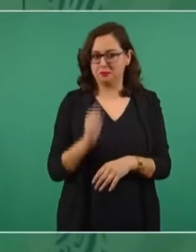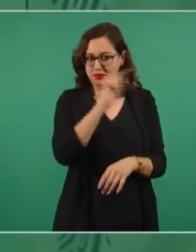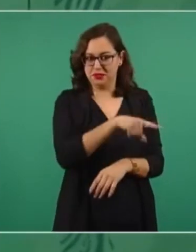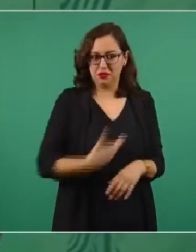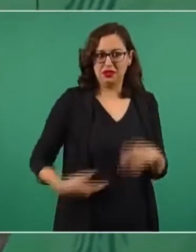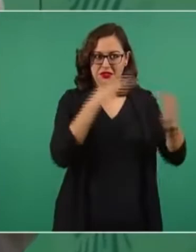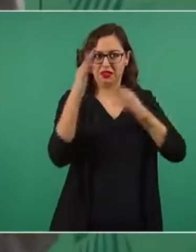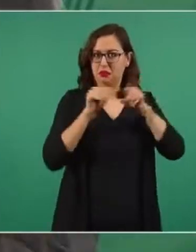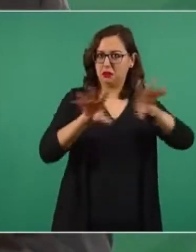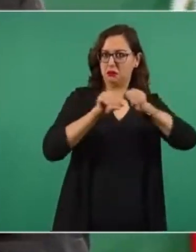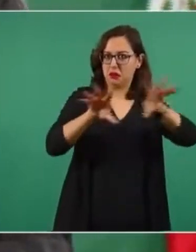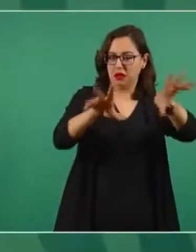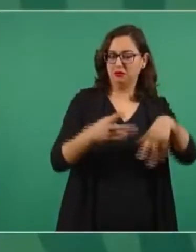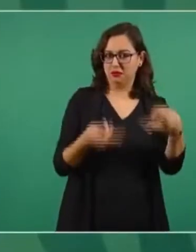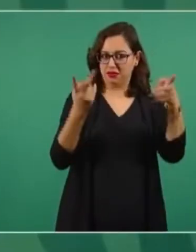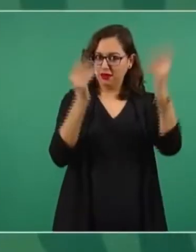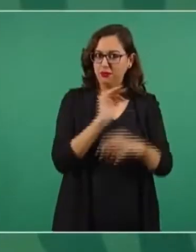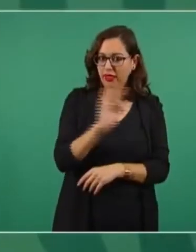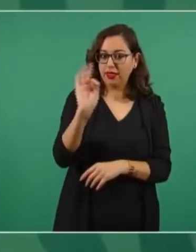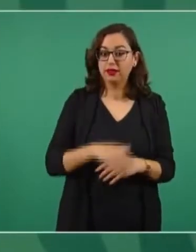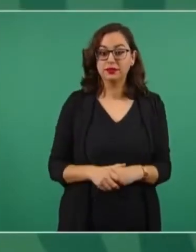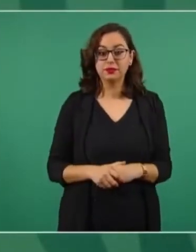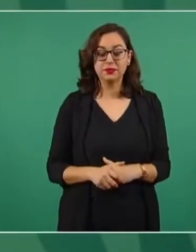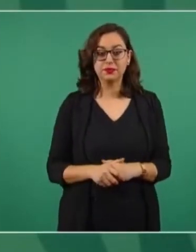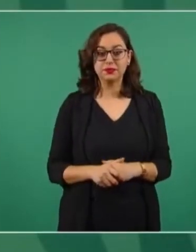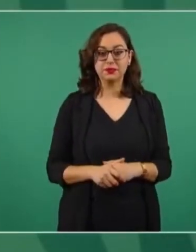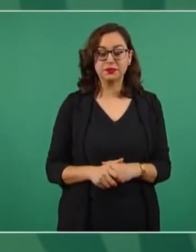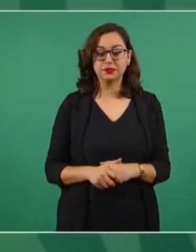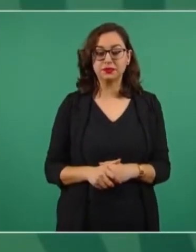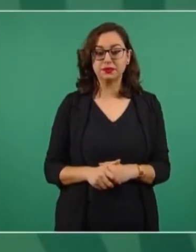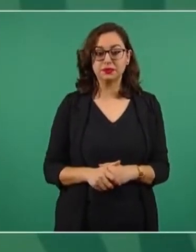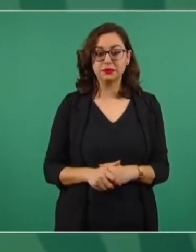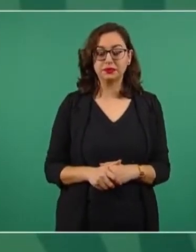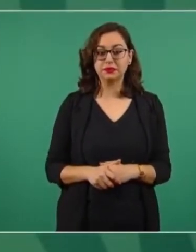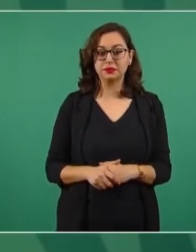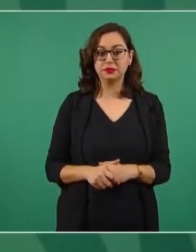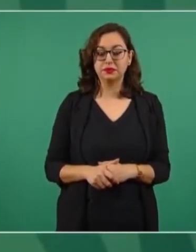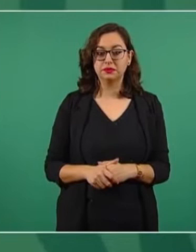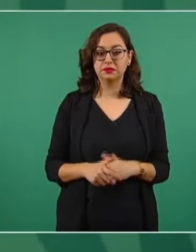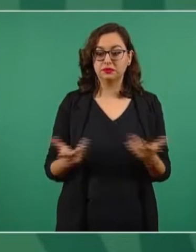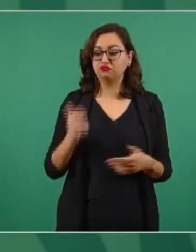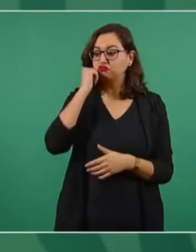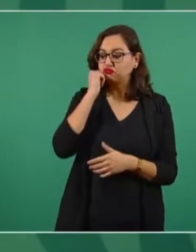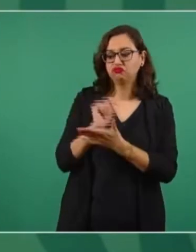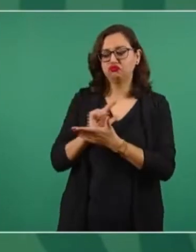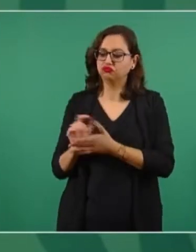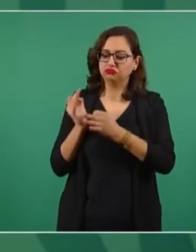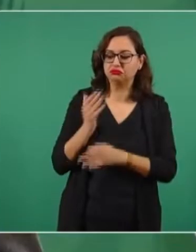se engaña de que es el que acaba con lo sucio, con la cochambre,